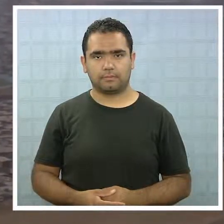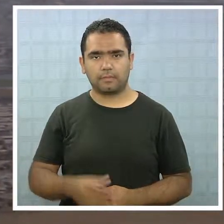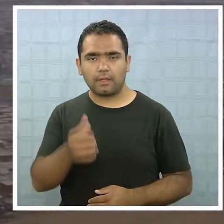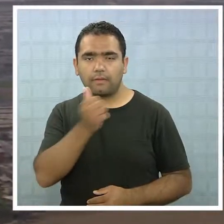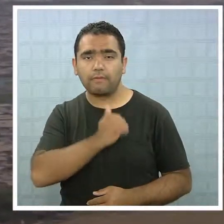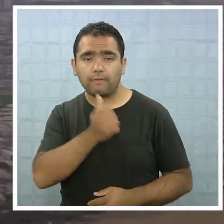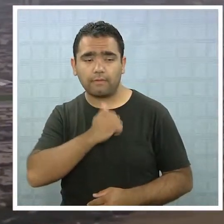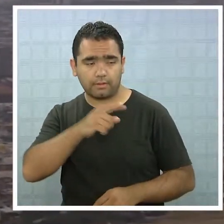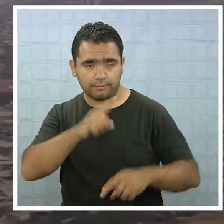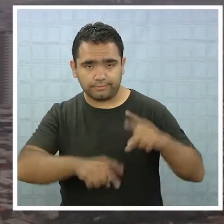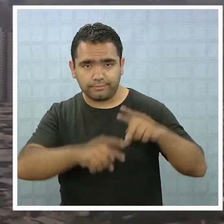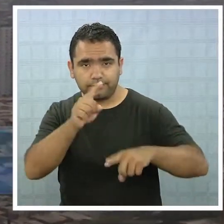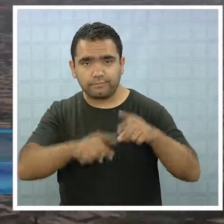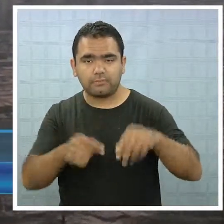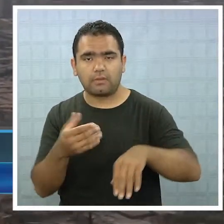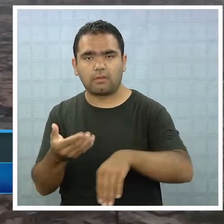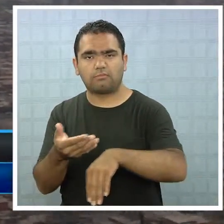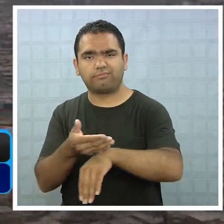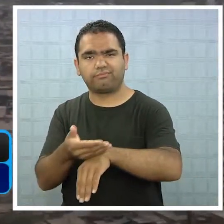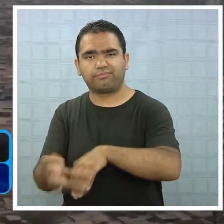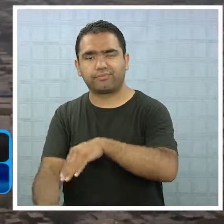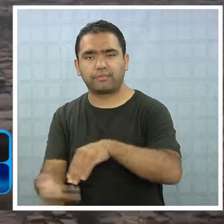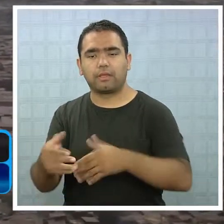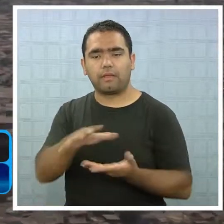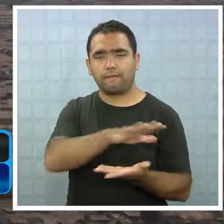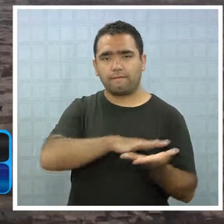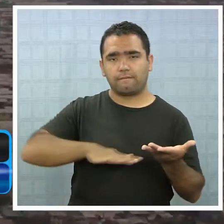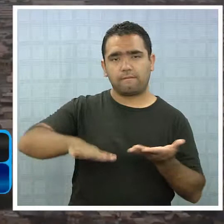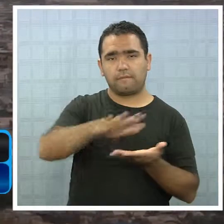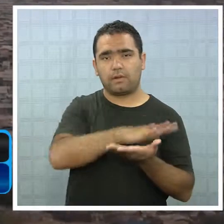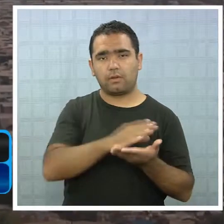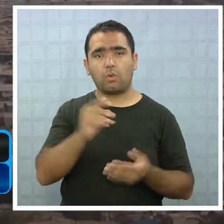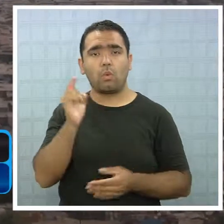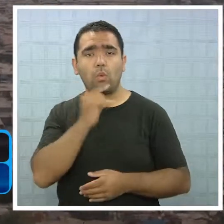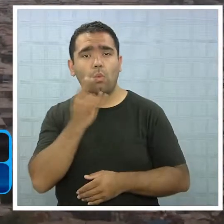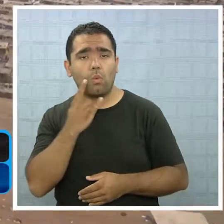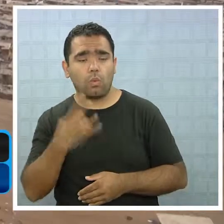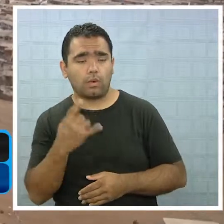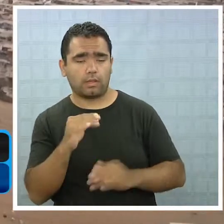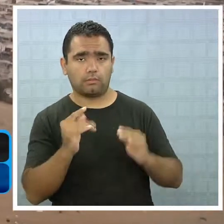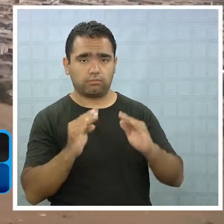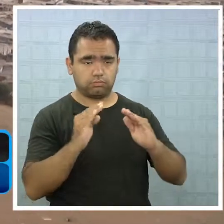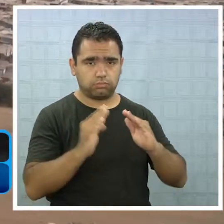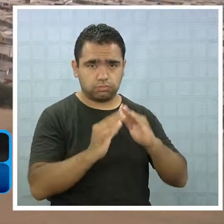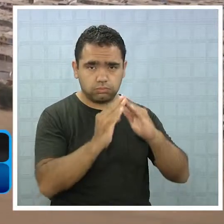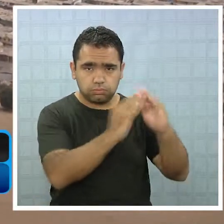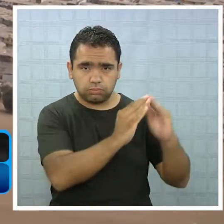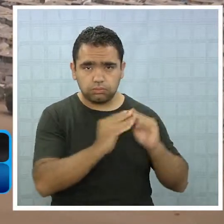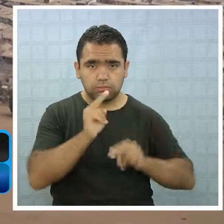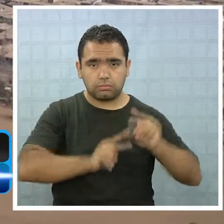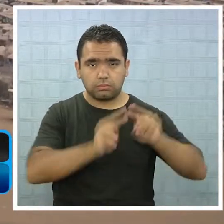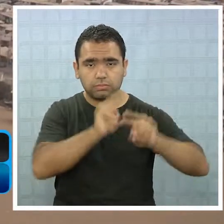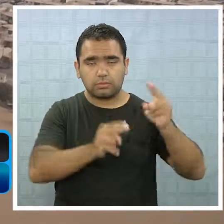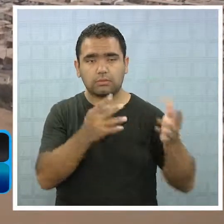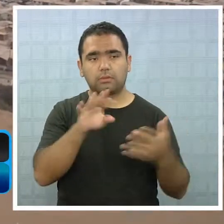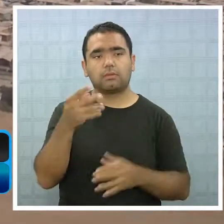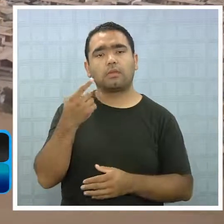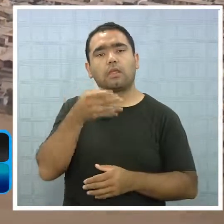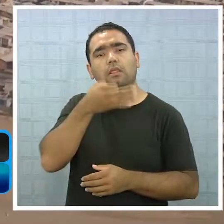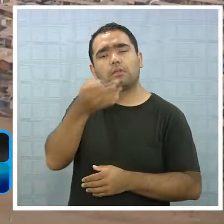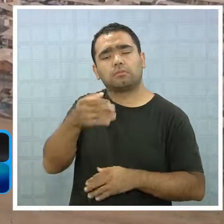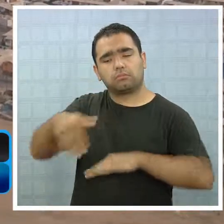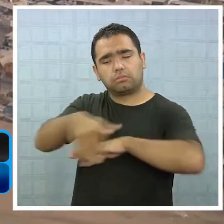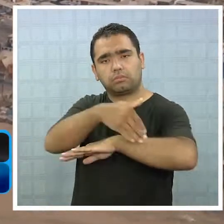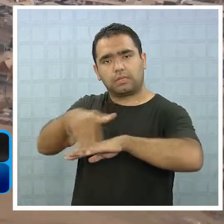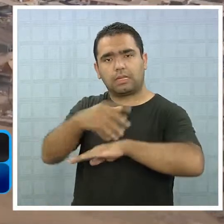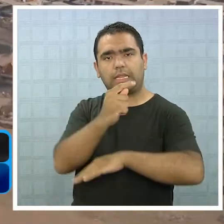La falta de terrenos estaría retrasando la puesta en marcha de los barrios de emergencia en Iquique para los damnificados. Por el momento se habla de sectores